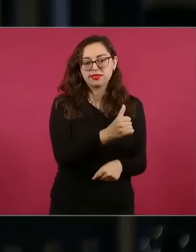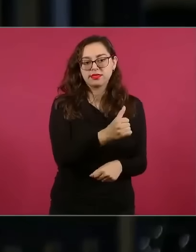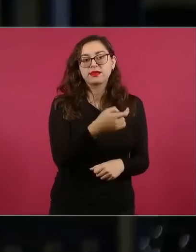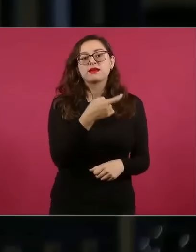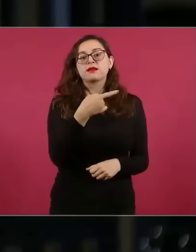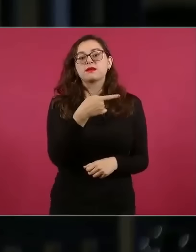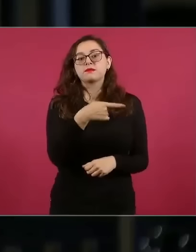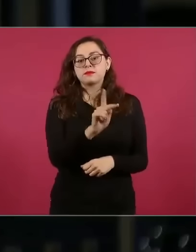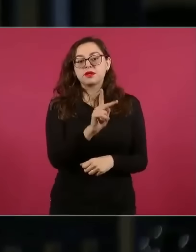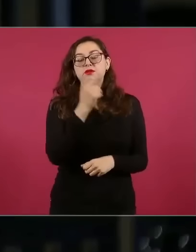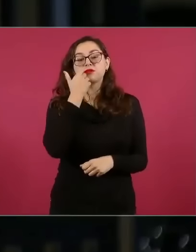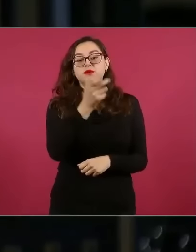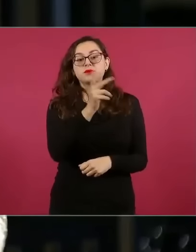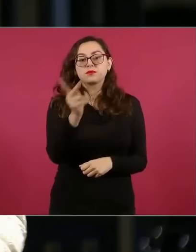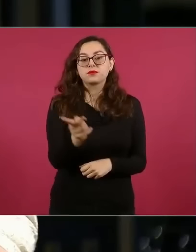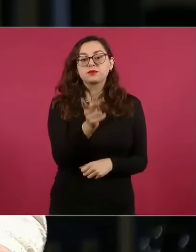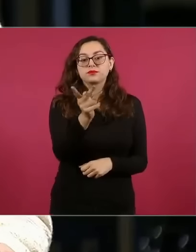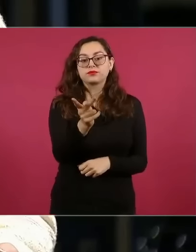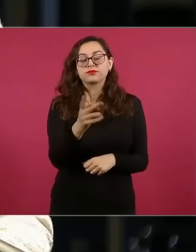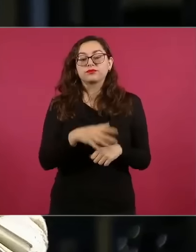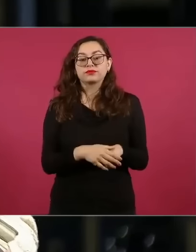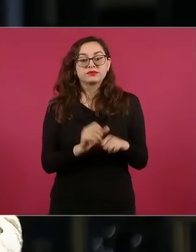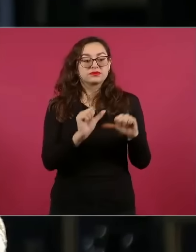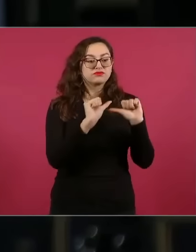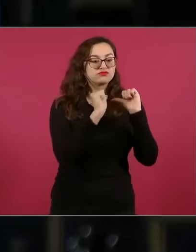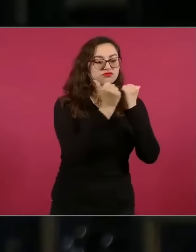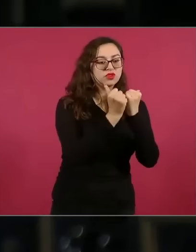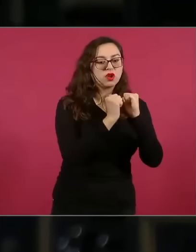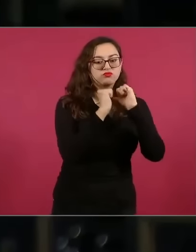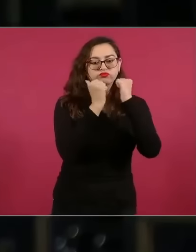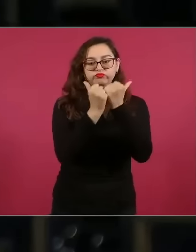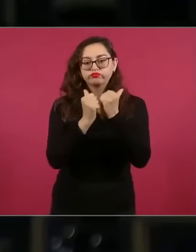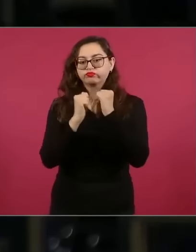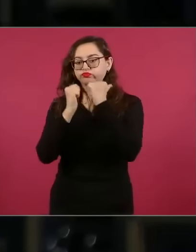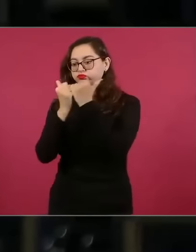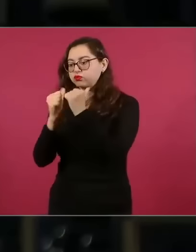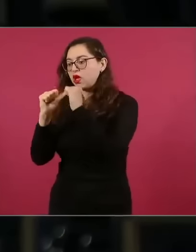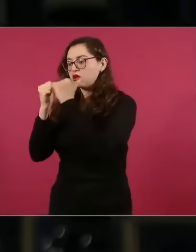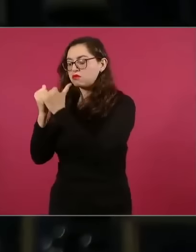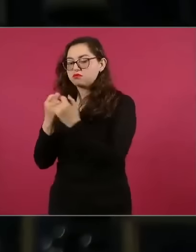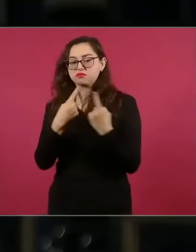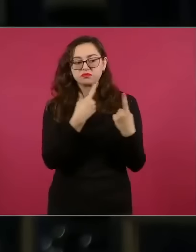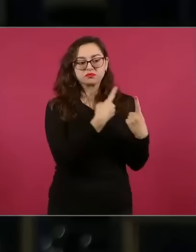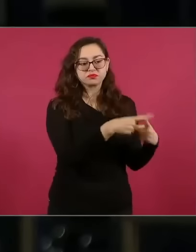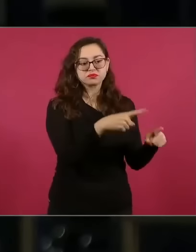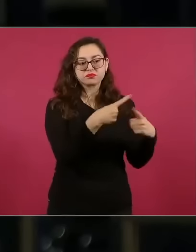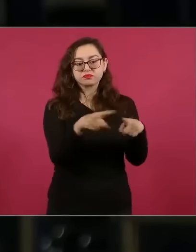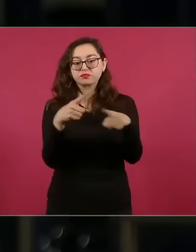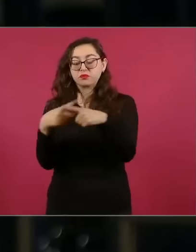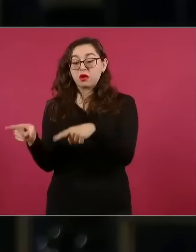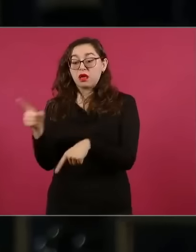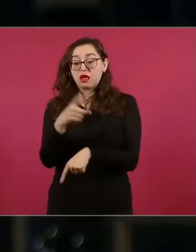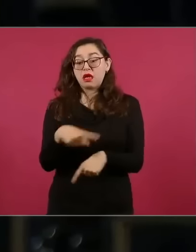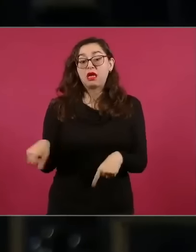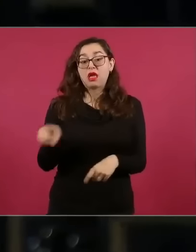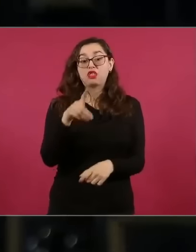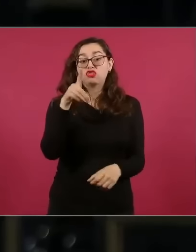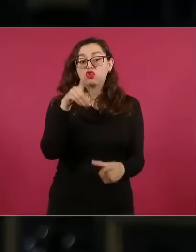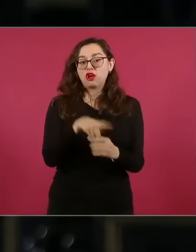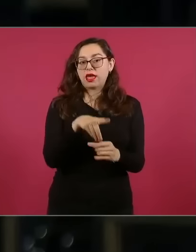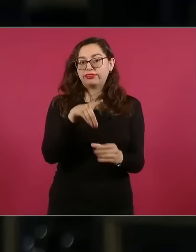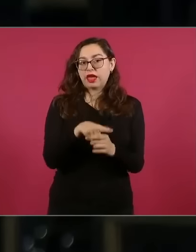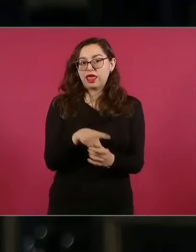sobre este tema de las asociaciones civiles porque están obligadas sobre todo aquellas que son donatarias autorizadas a